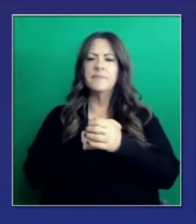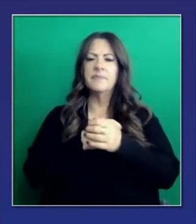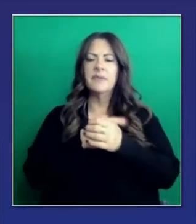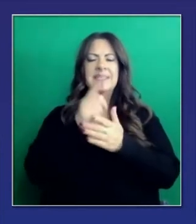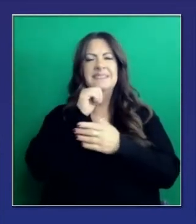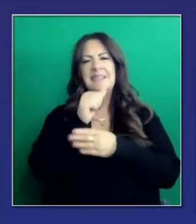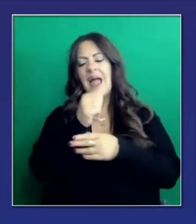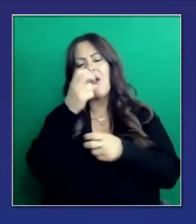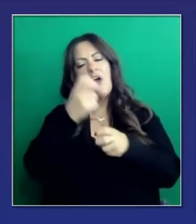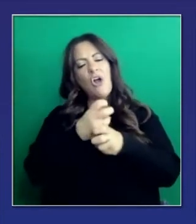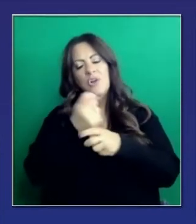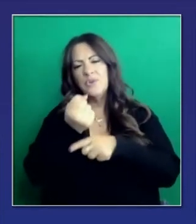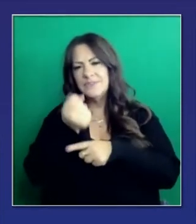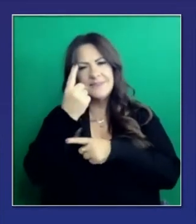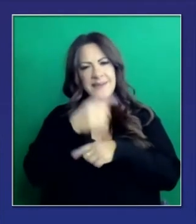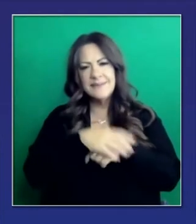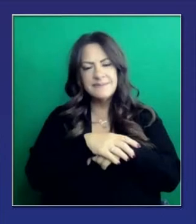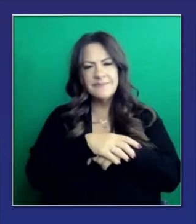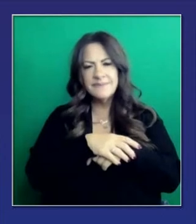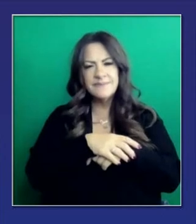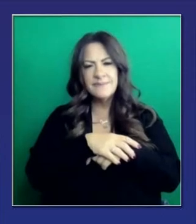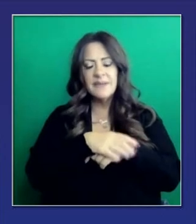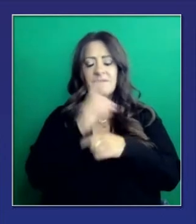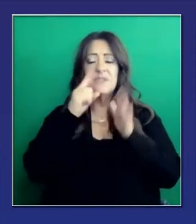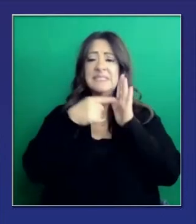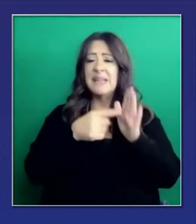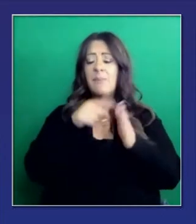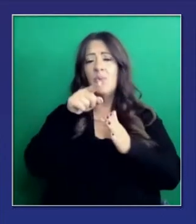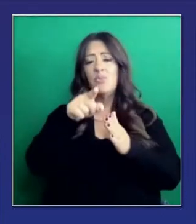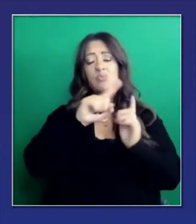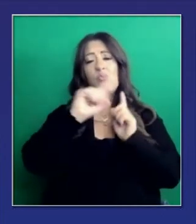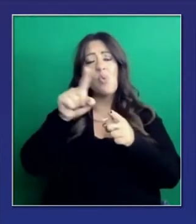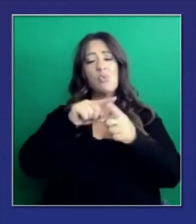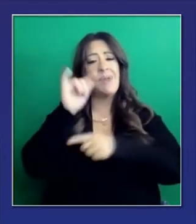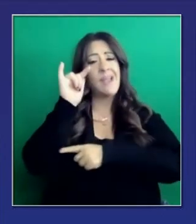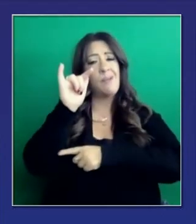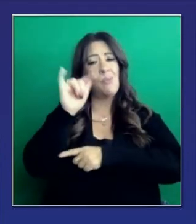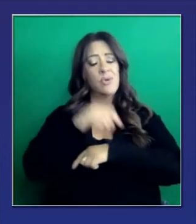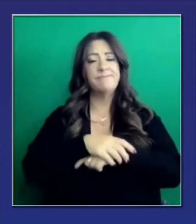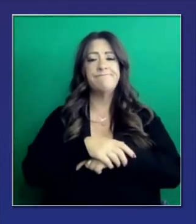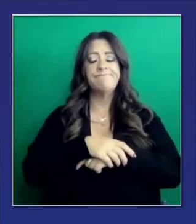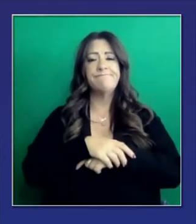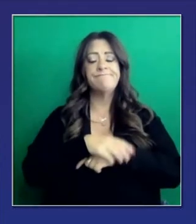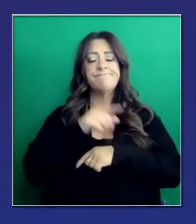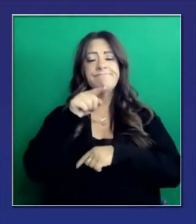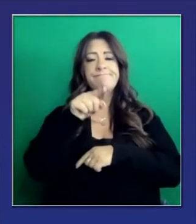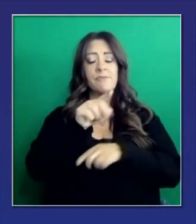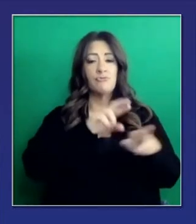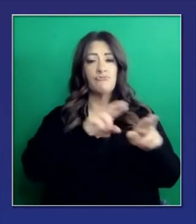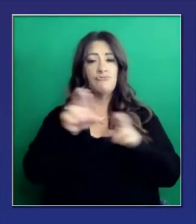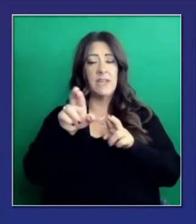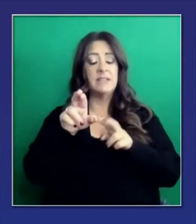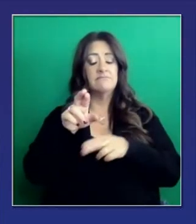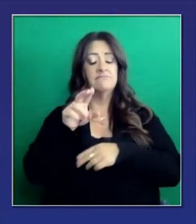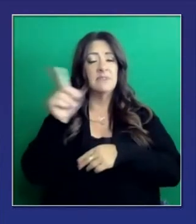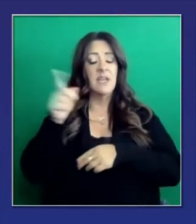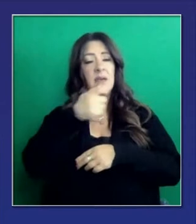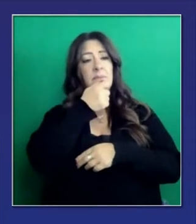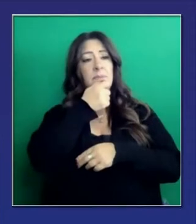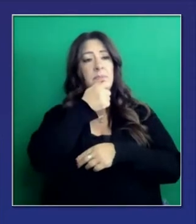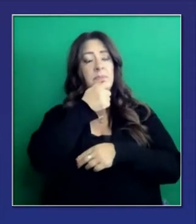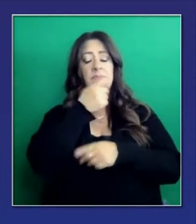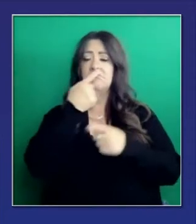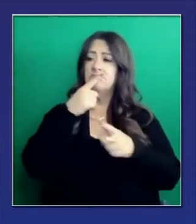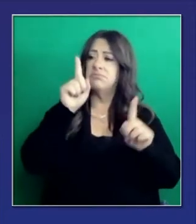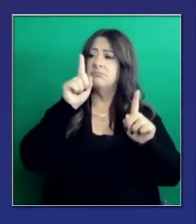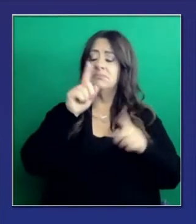igual de complicado cuando uno va al aeropuerto y va a abordar un avión. Y le dicen, bueno, damas y caballeros, primero las personas